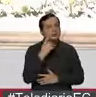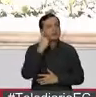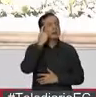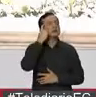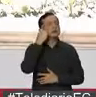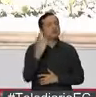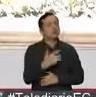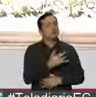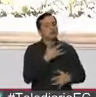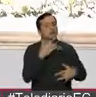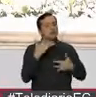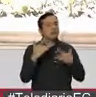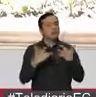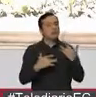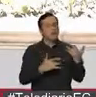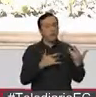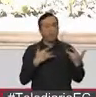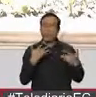con el arte.